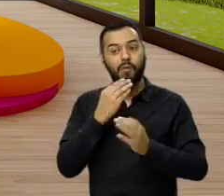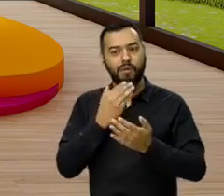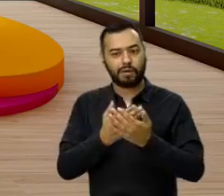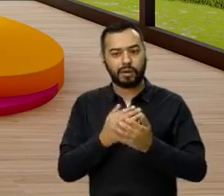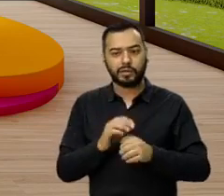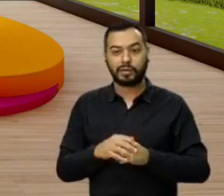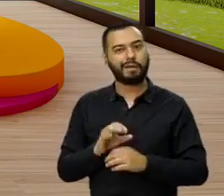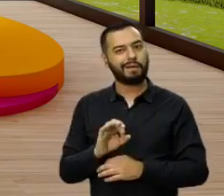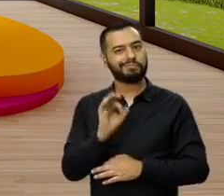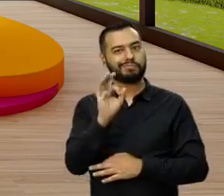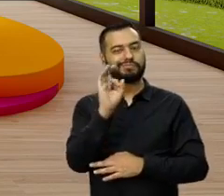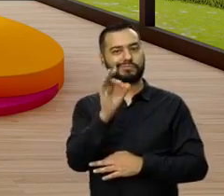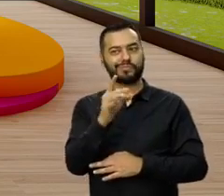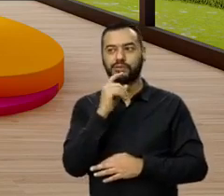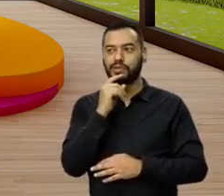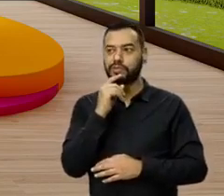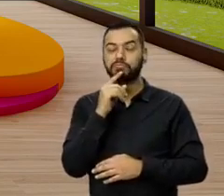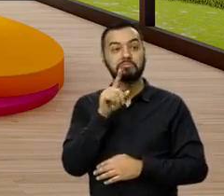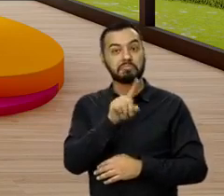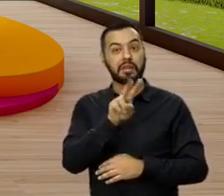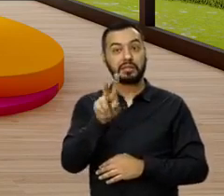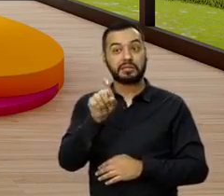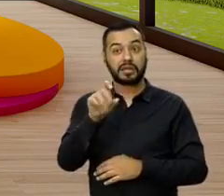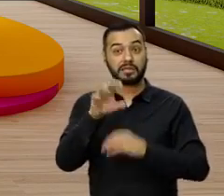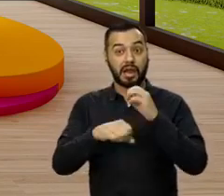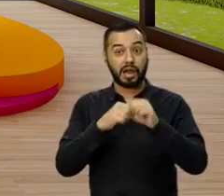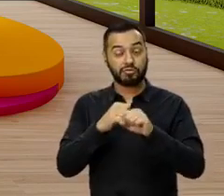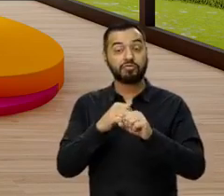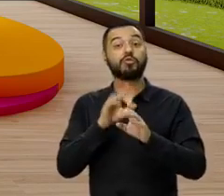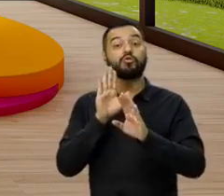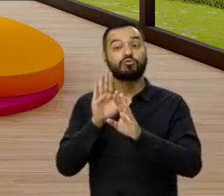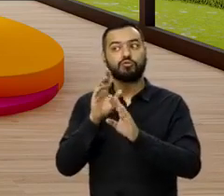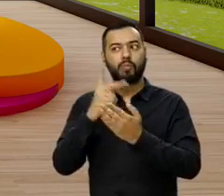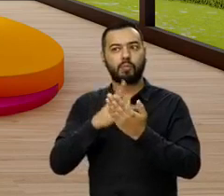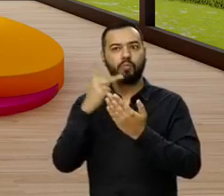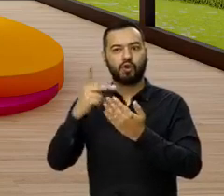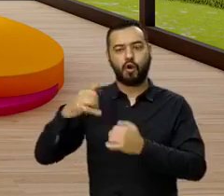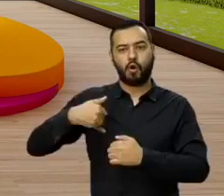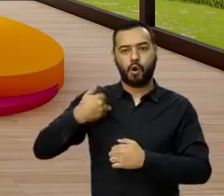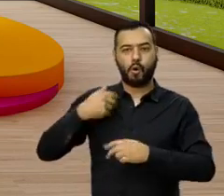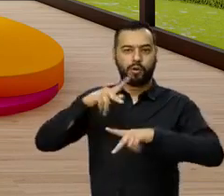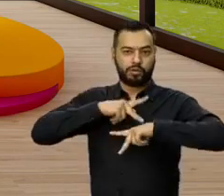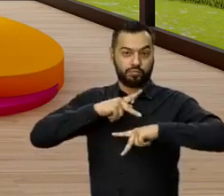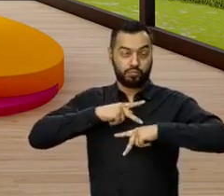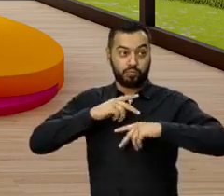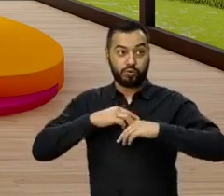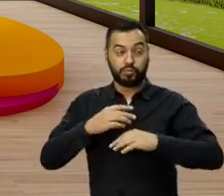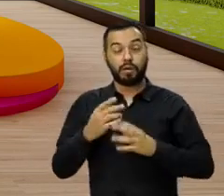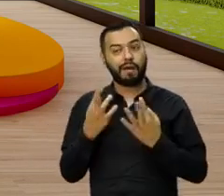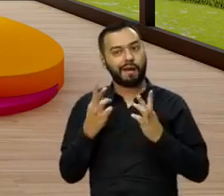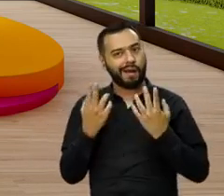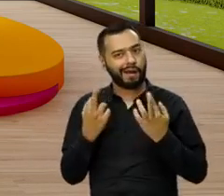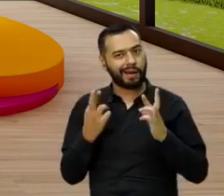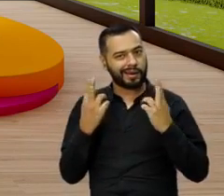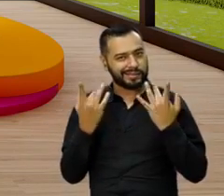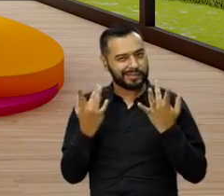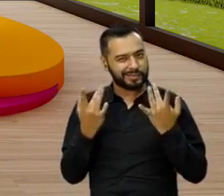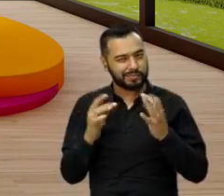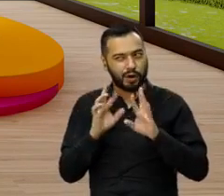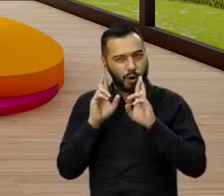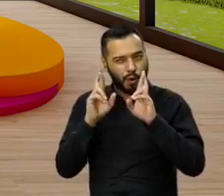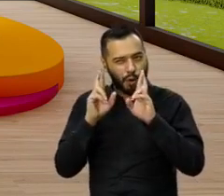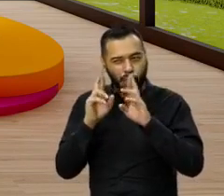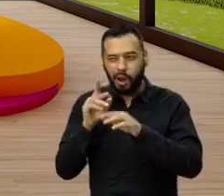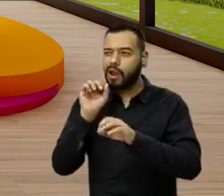y genial porque todavía estás en el rango para poder aplicar a todo este proyecto de jóvenes propietarios y esperamos que se pueda dar para ti, que